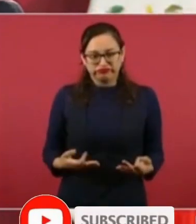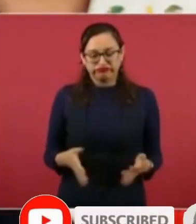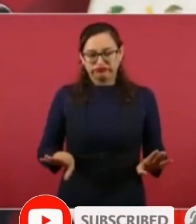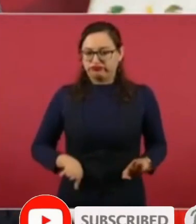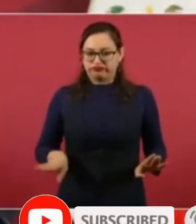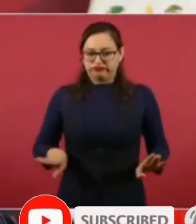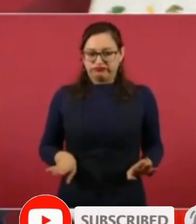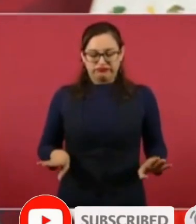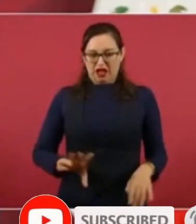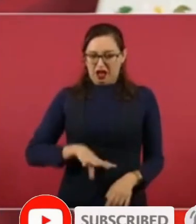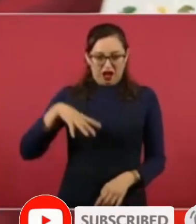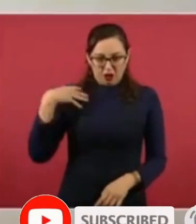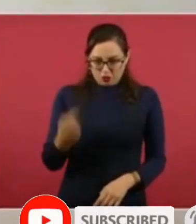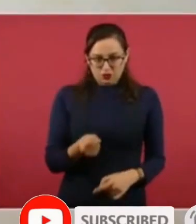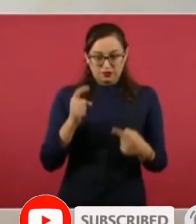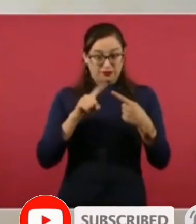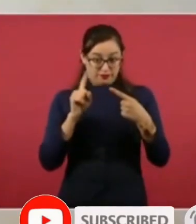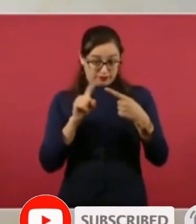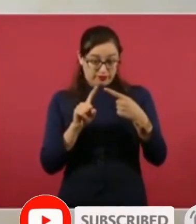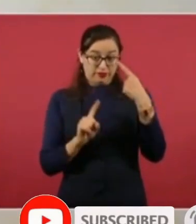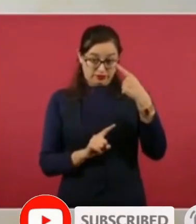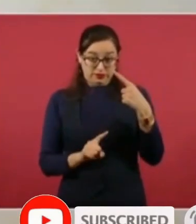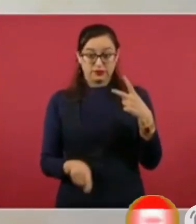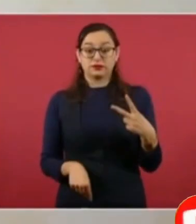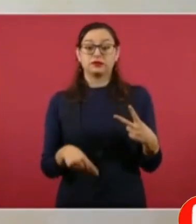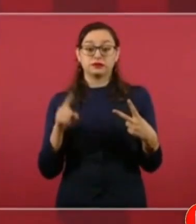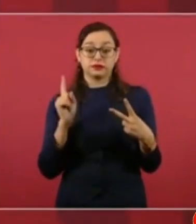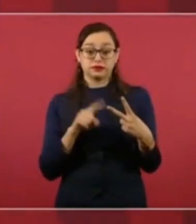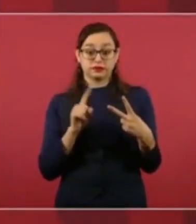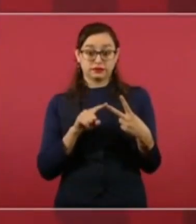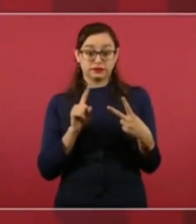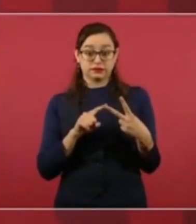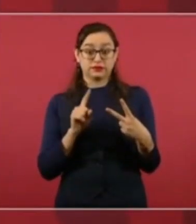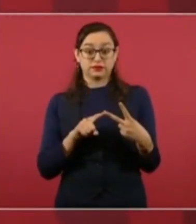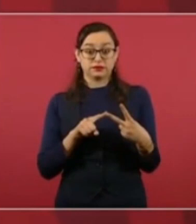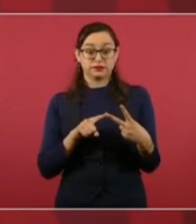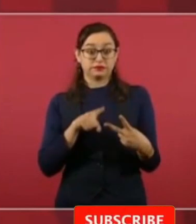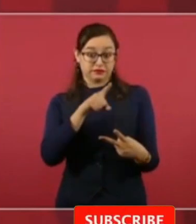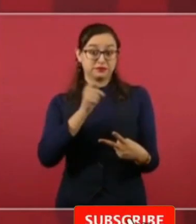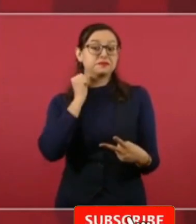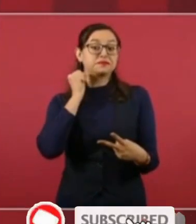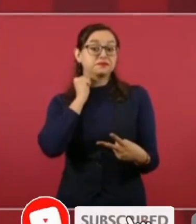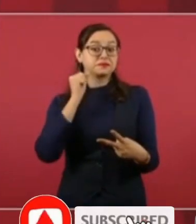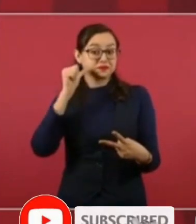pero lo otro es que le tienen miedo seguramente a ese senador que habló ayer